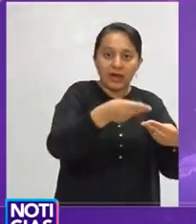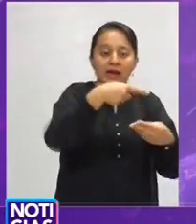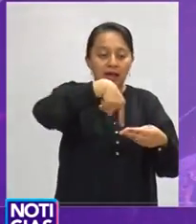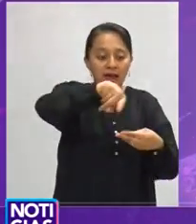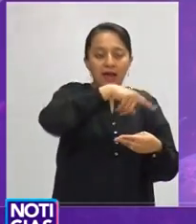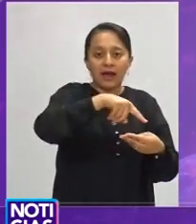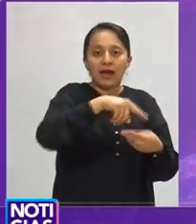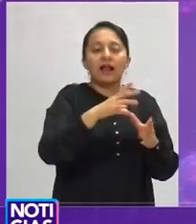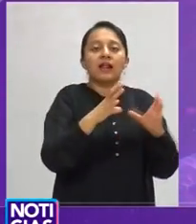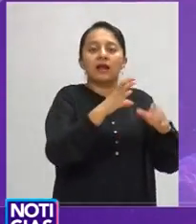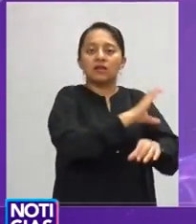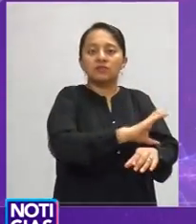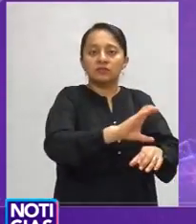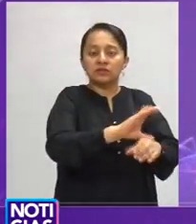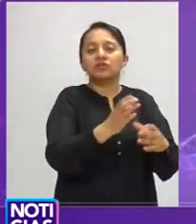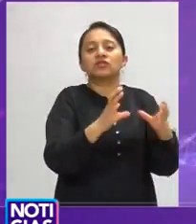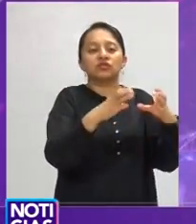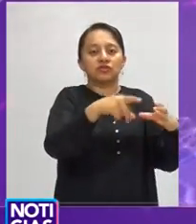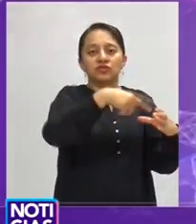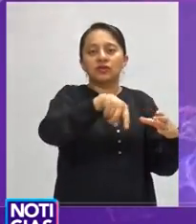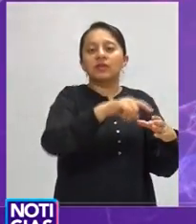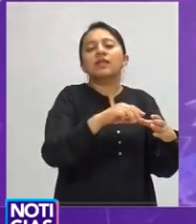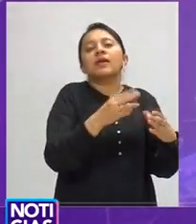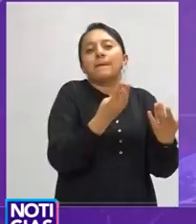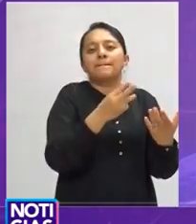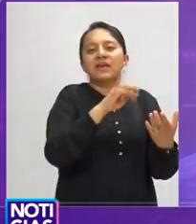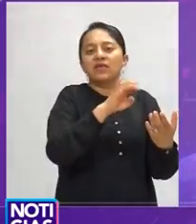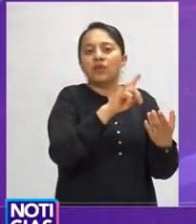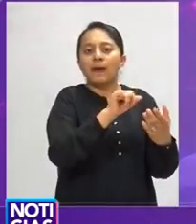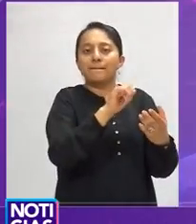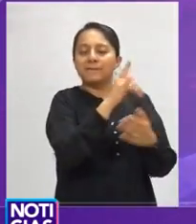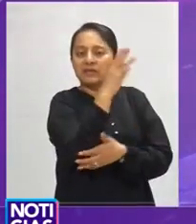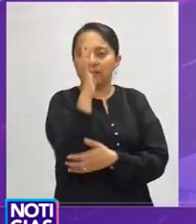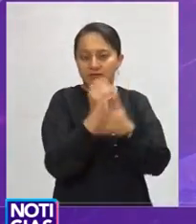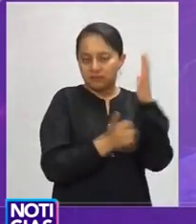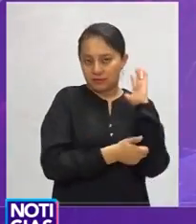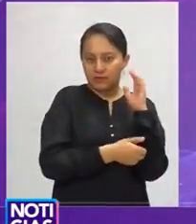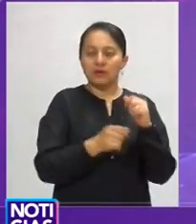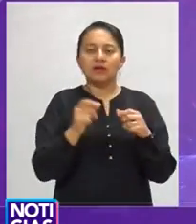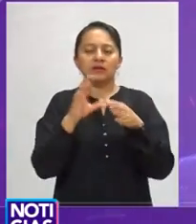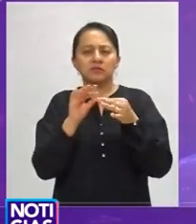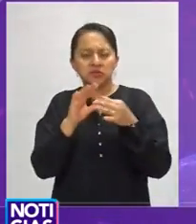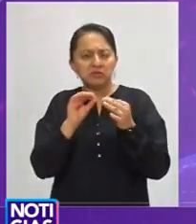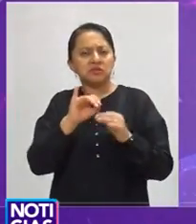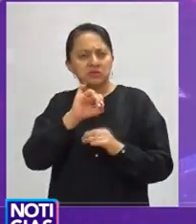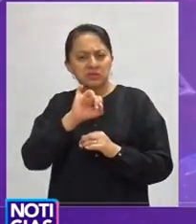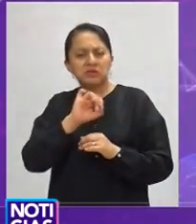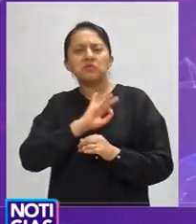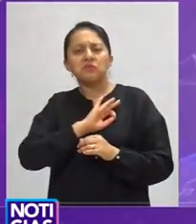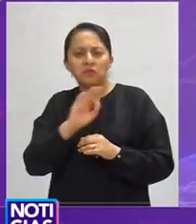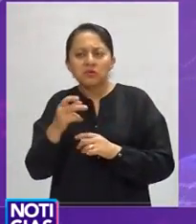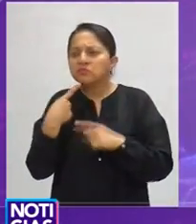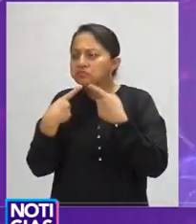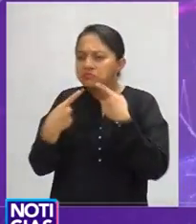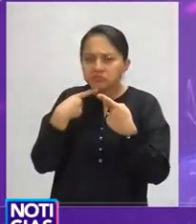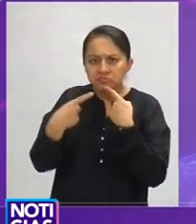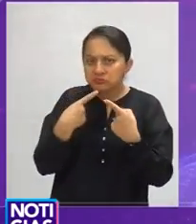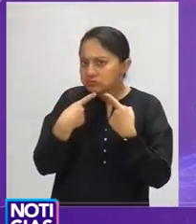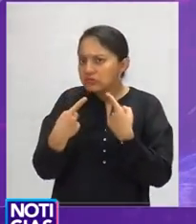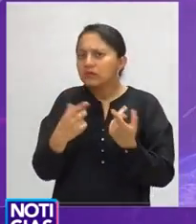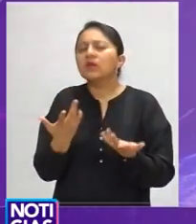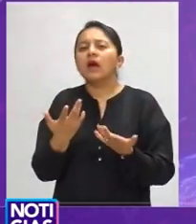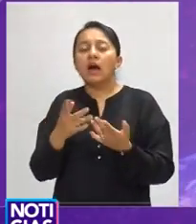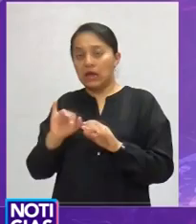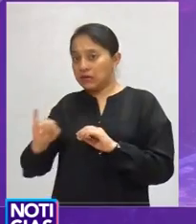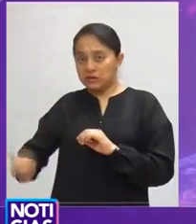abstención y fue enviada al Senado a la Comisión de Medio Ambiente. Sin embargo, estará presente en los foros y reuniones para responder las dudas al